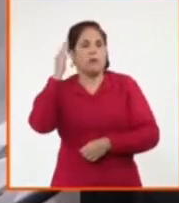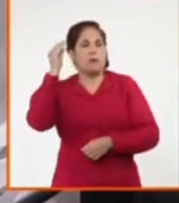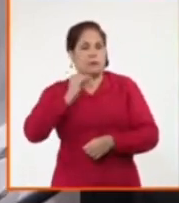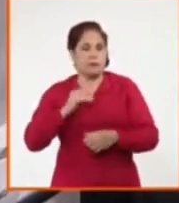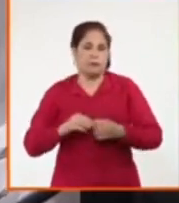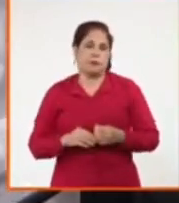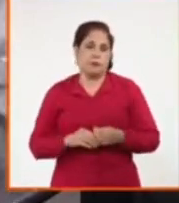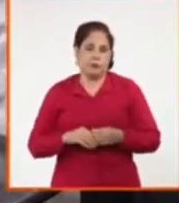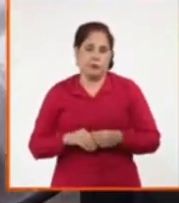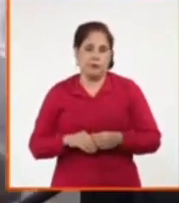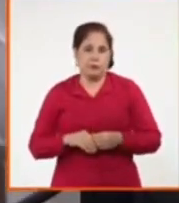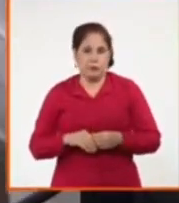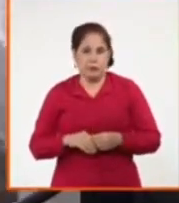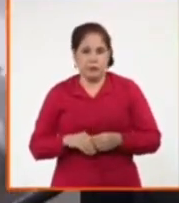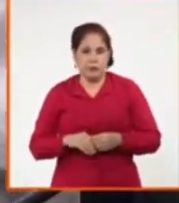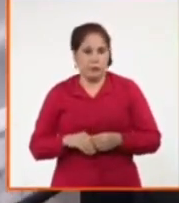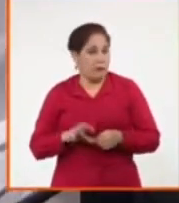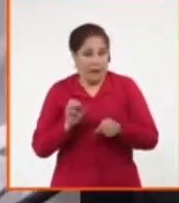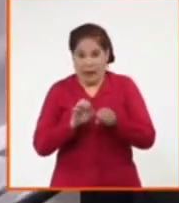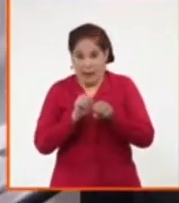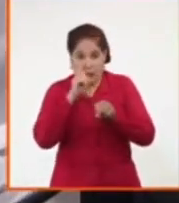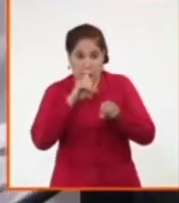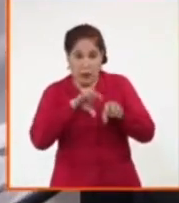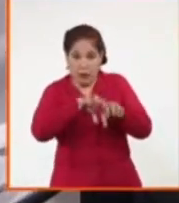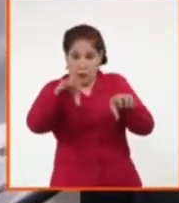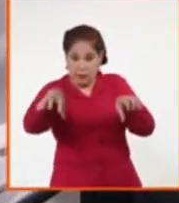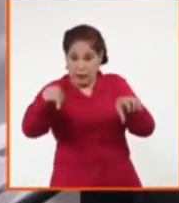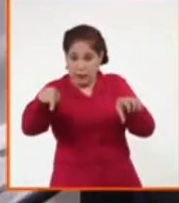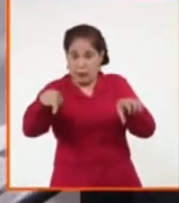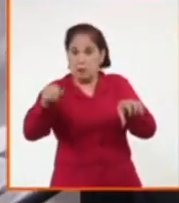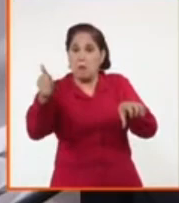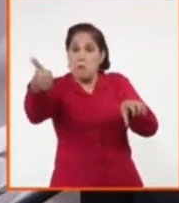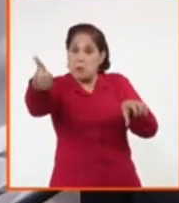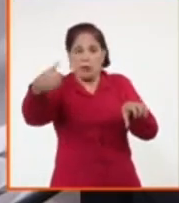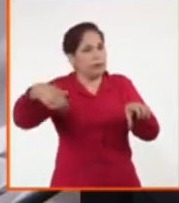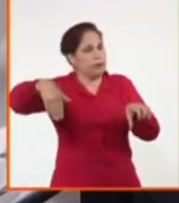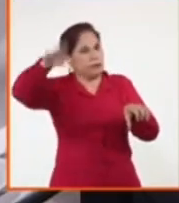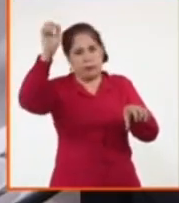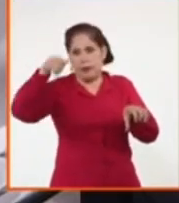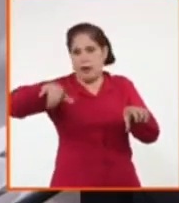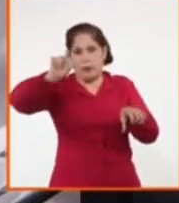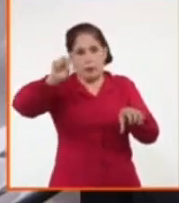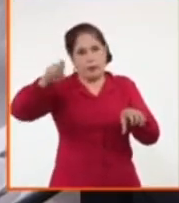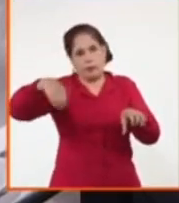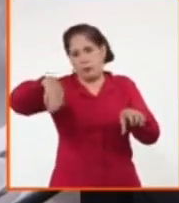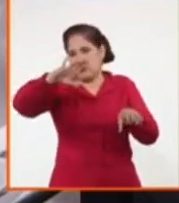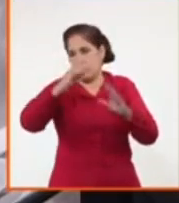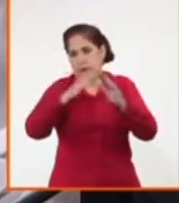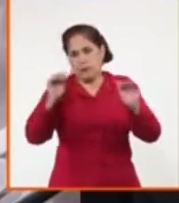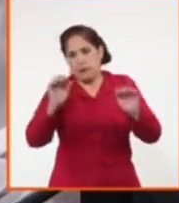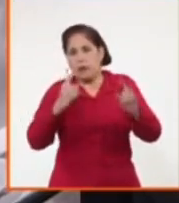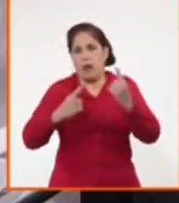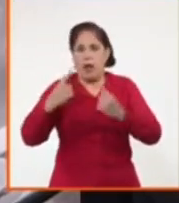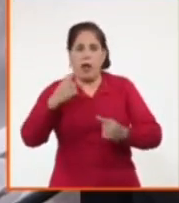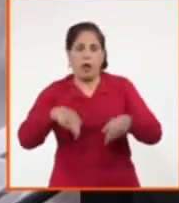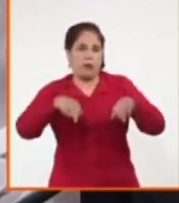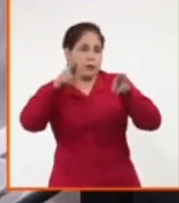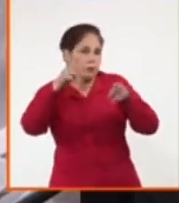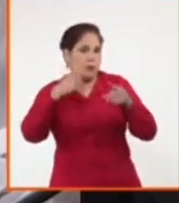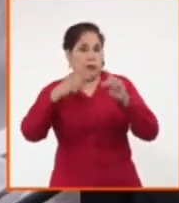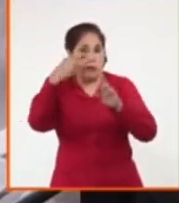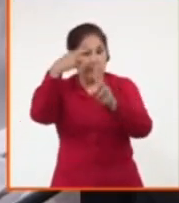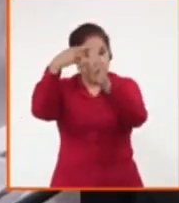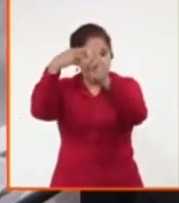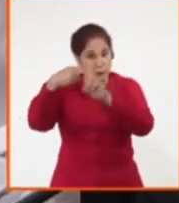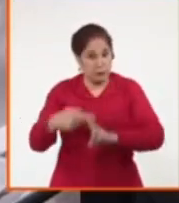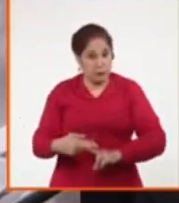hacer el diagnóstico. Inmediatamente después, ya se va a lo que vino a Cuba. Finalmente, ahí está la